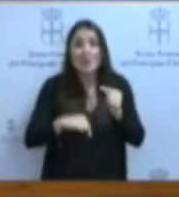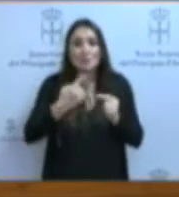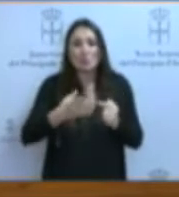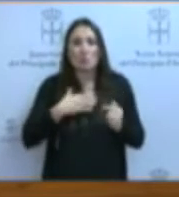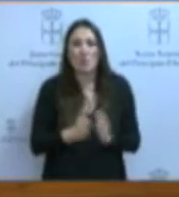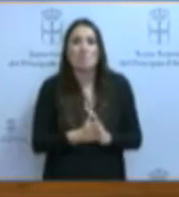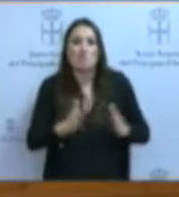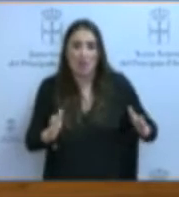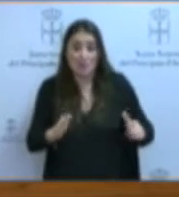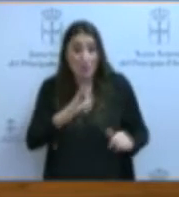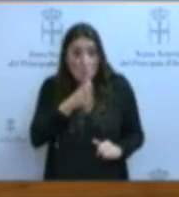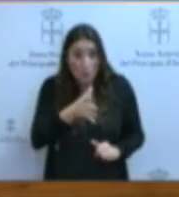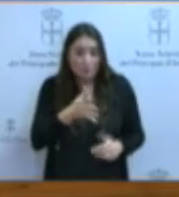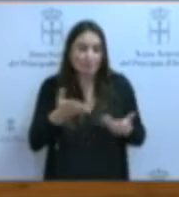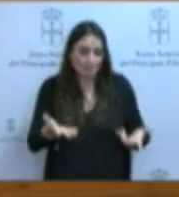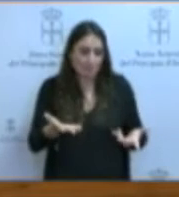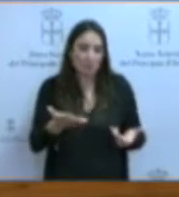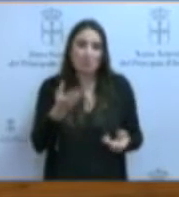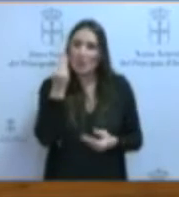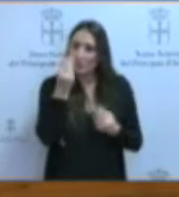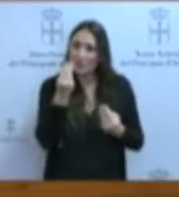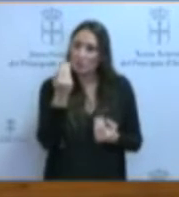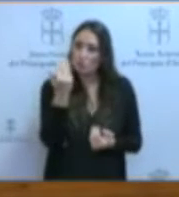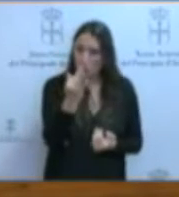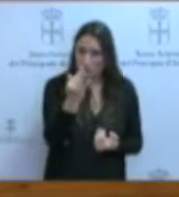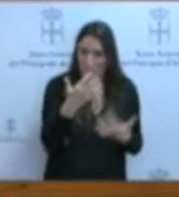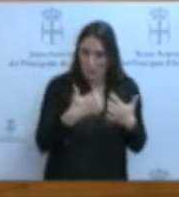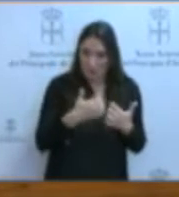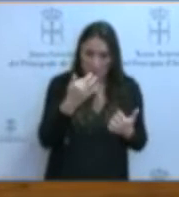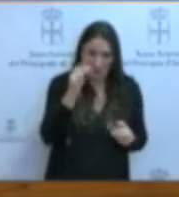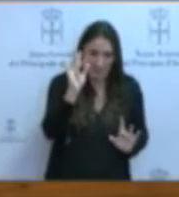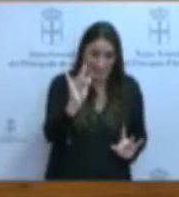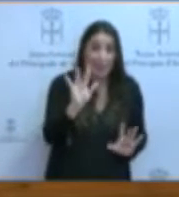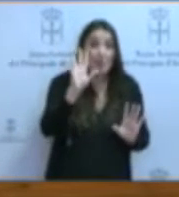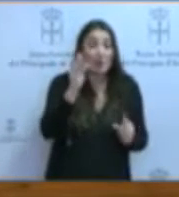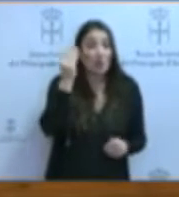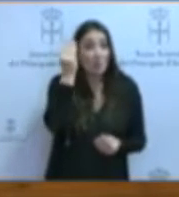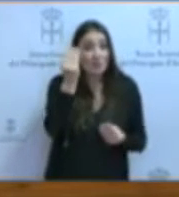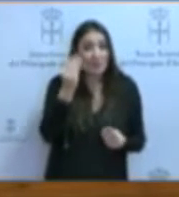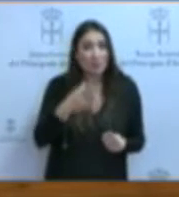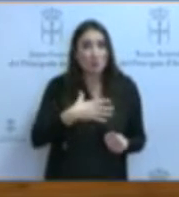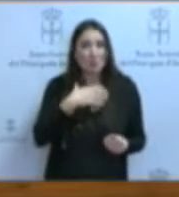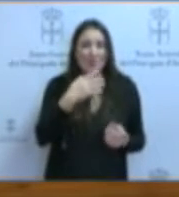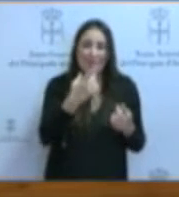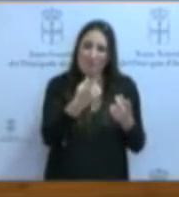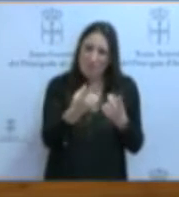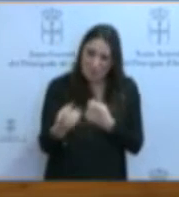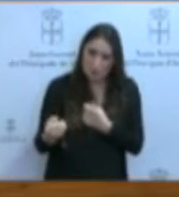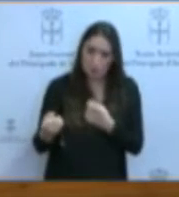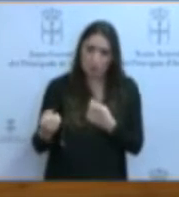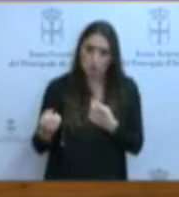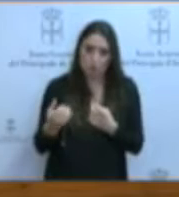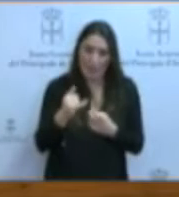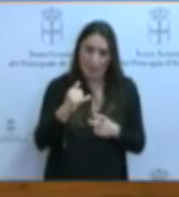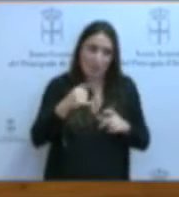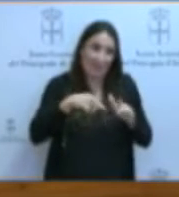¿Por qué? Porque, si bien consideramos positivo su funcionamiento, creemos que existen graves deficiencias en la